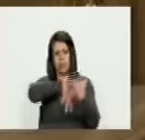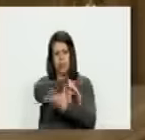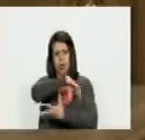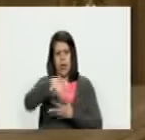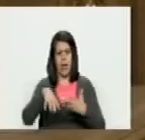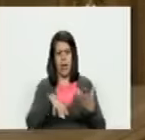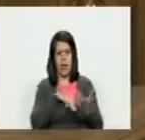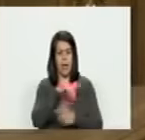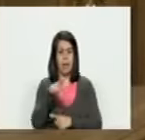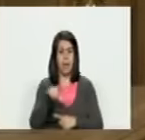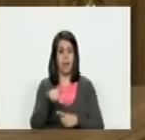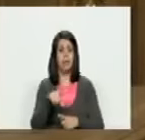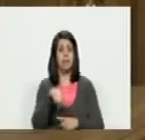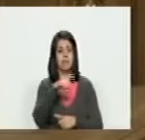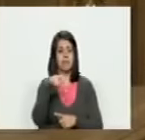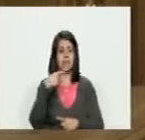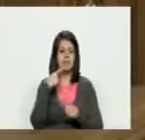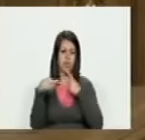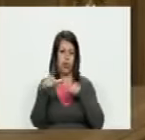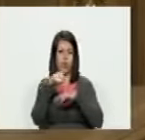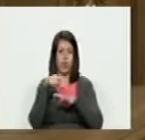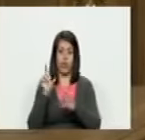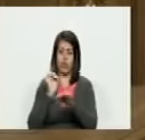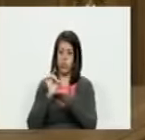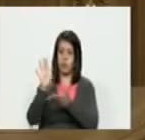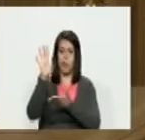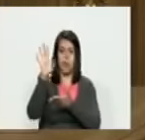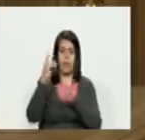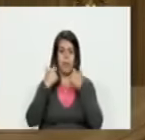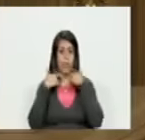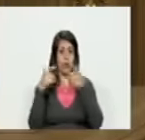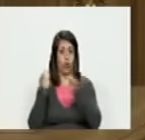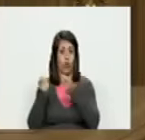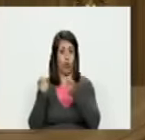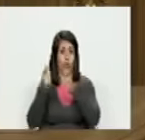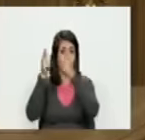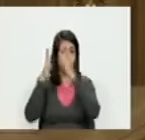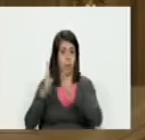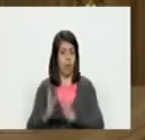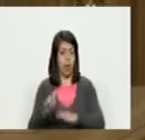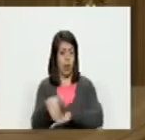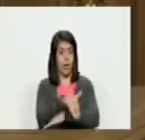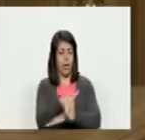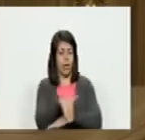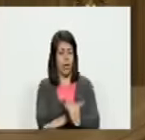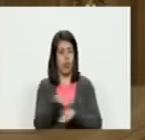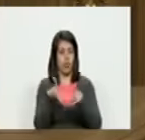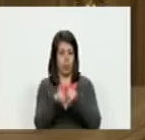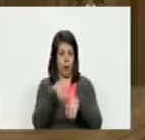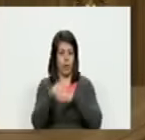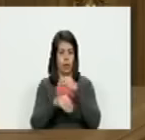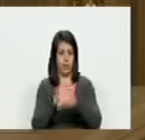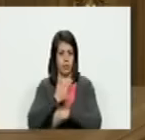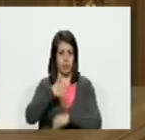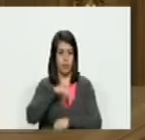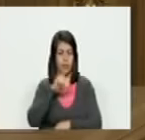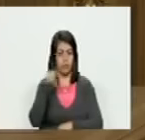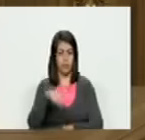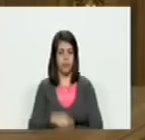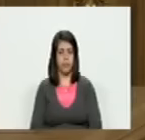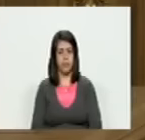descontrol que los militares dijeron no este gobierno tiene que salir porque se le perdió la autoridad en las calles así nos están haciendo nosotros también